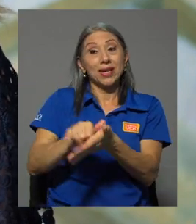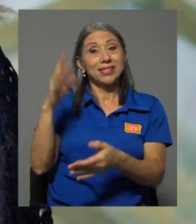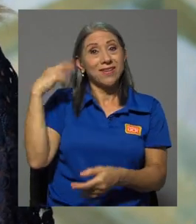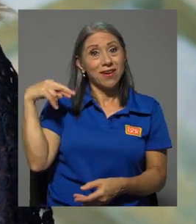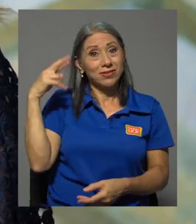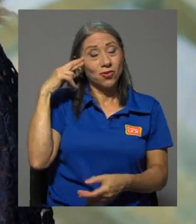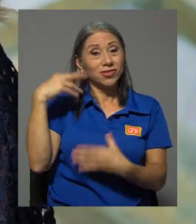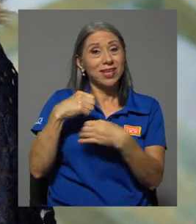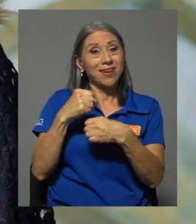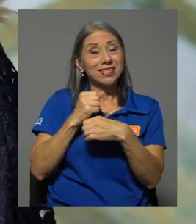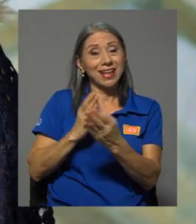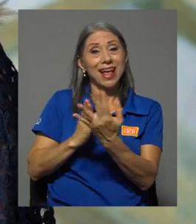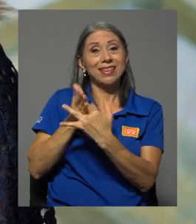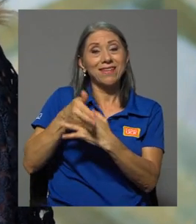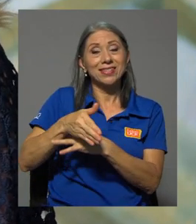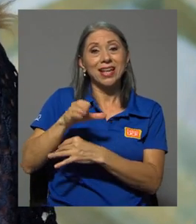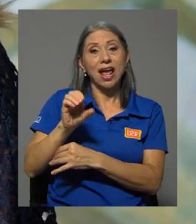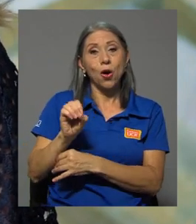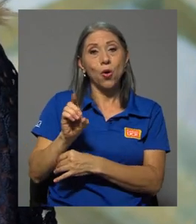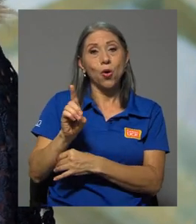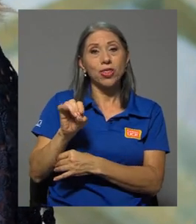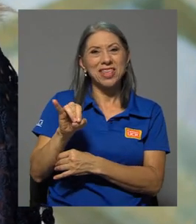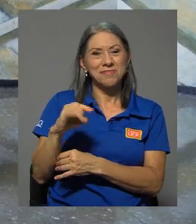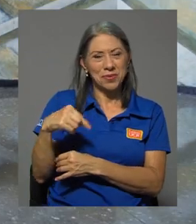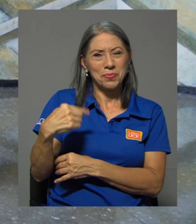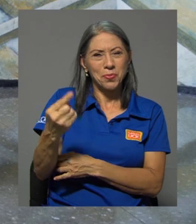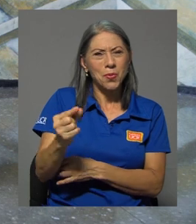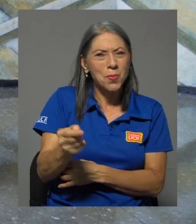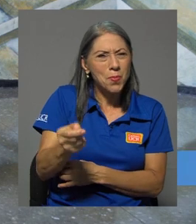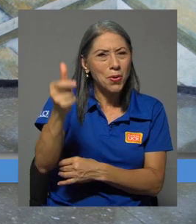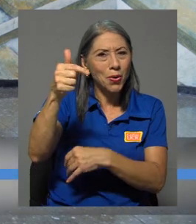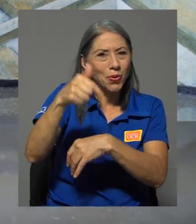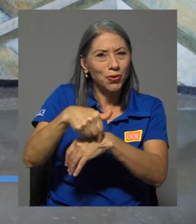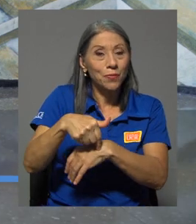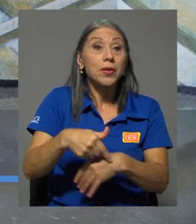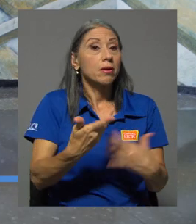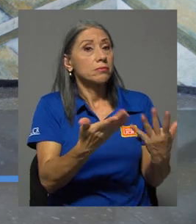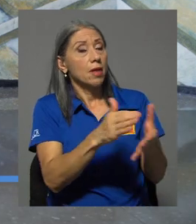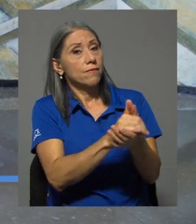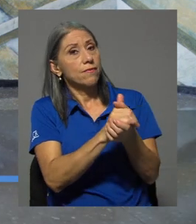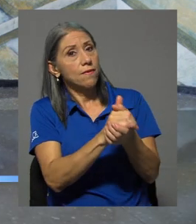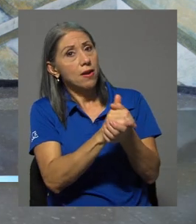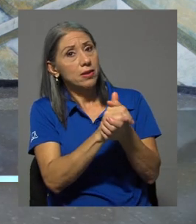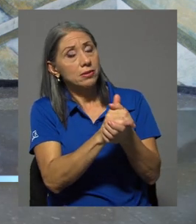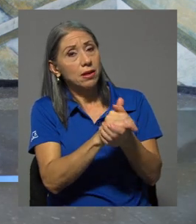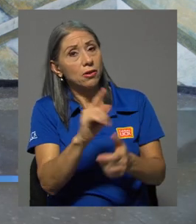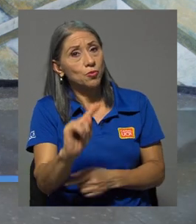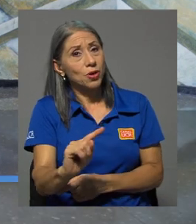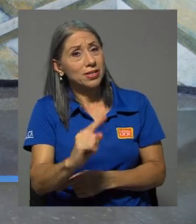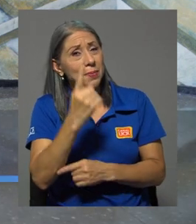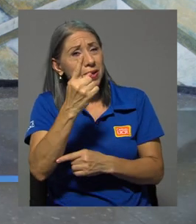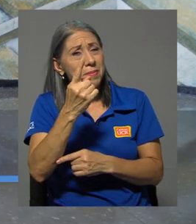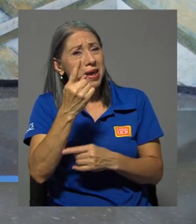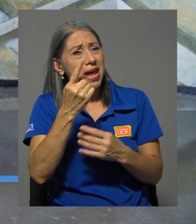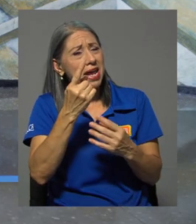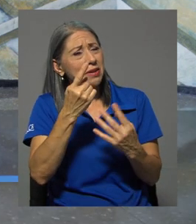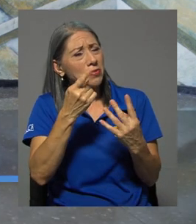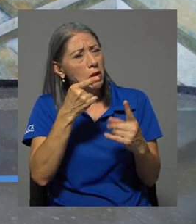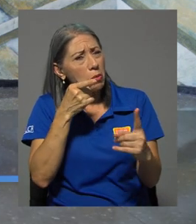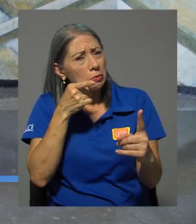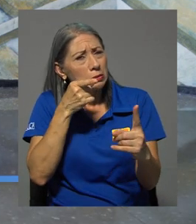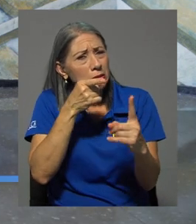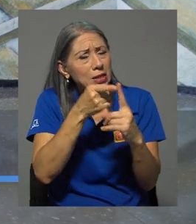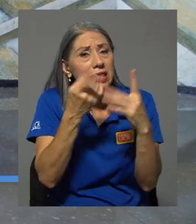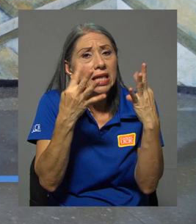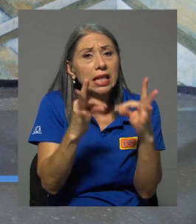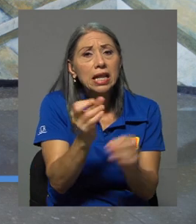a través de la ODI muy muy pronto. Muy bien Ana María, felicitarlos por este primer intento de tratar